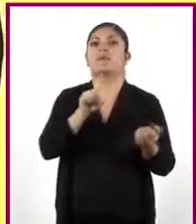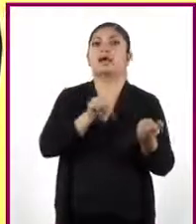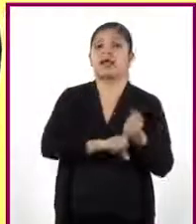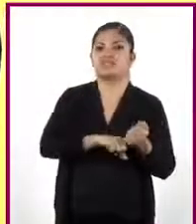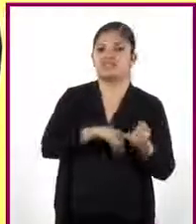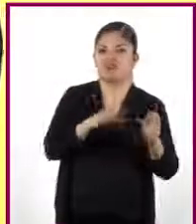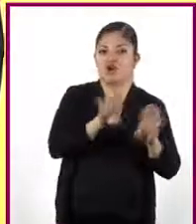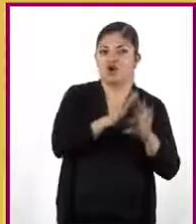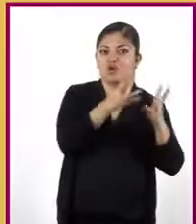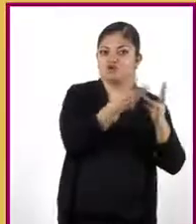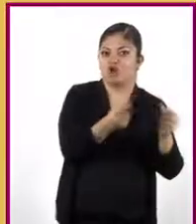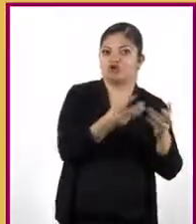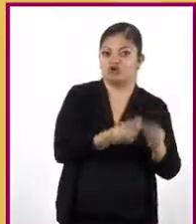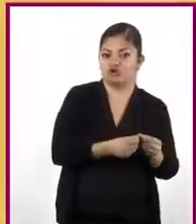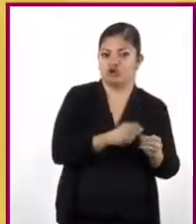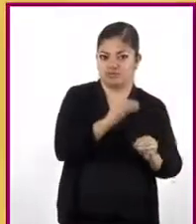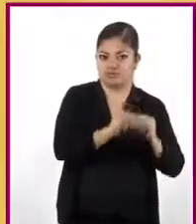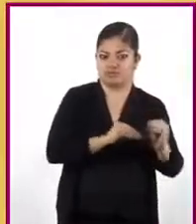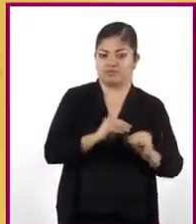aprendieron en esta sesión.